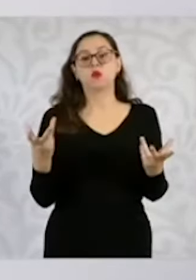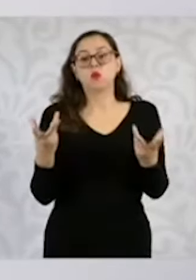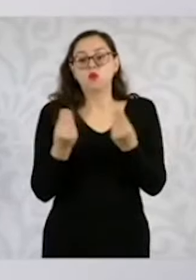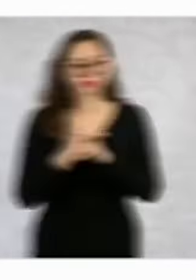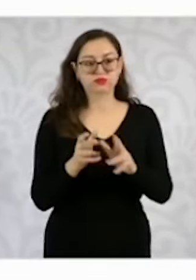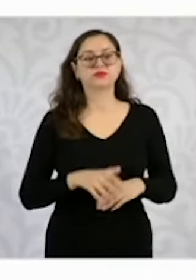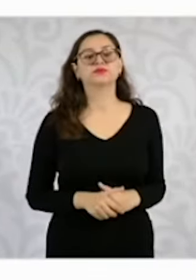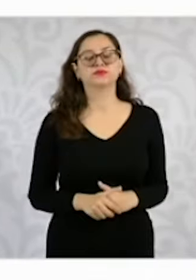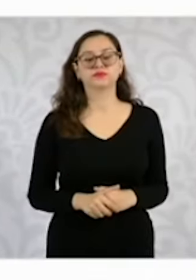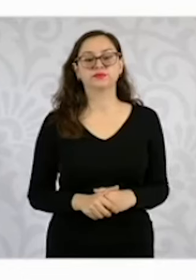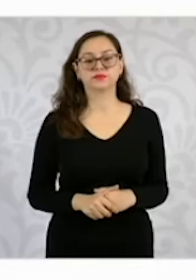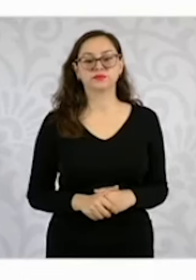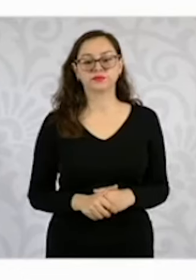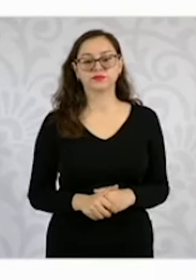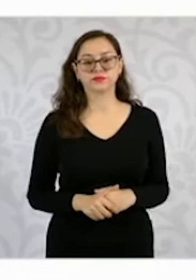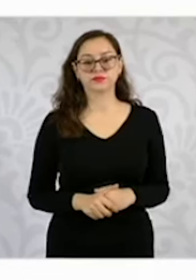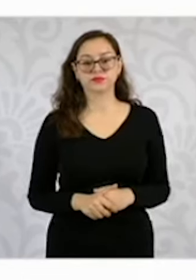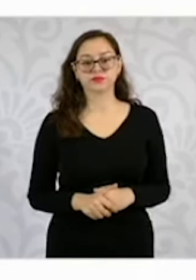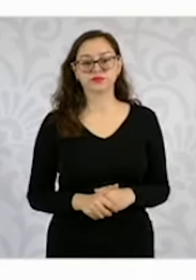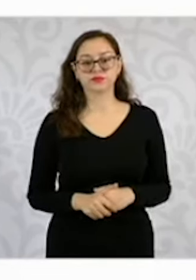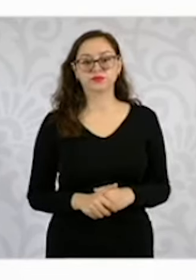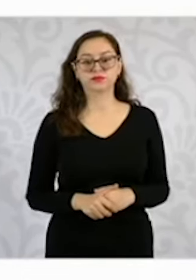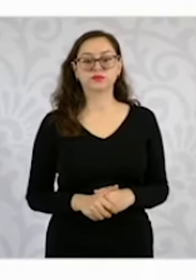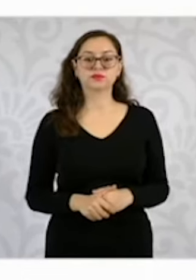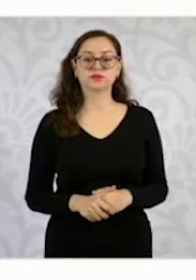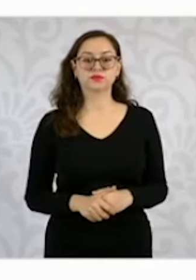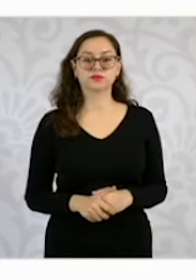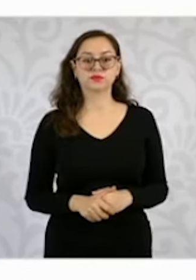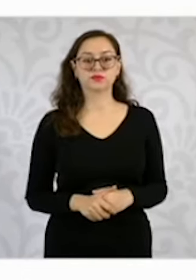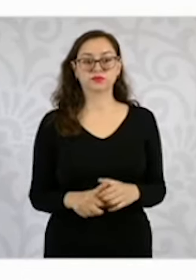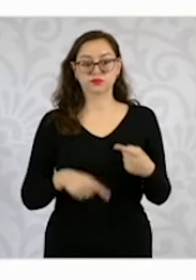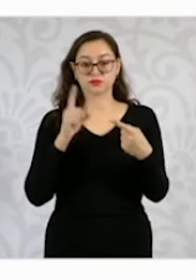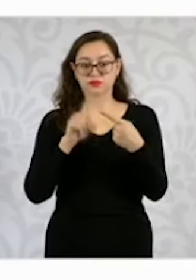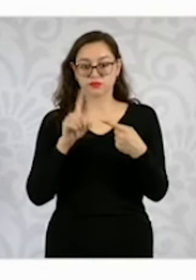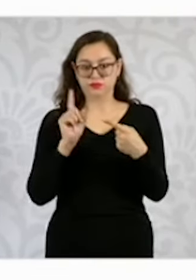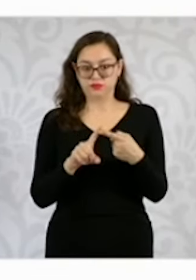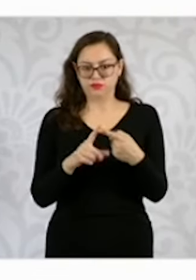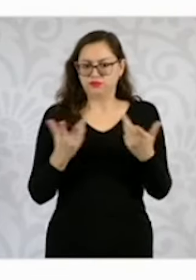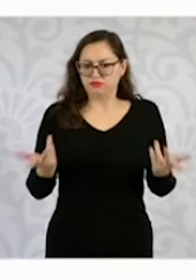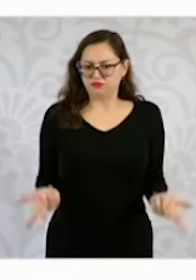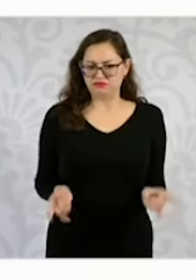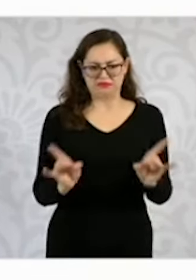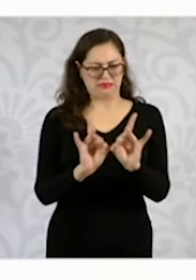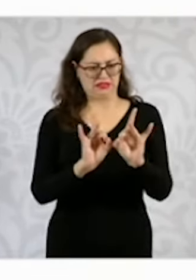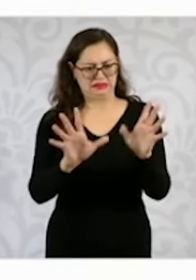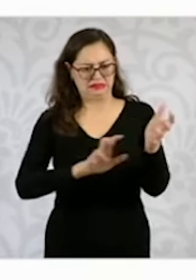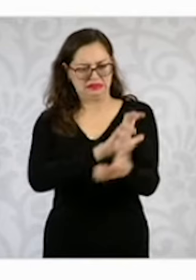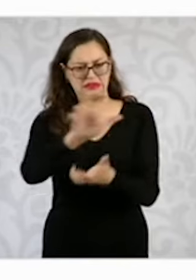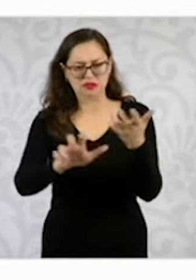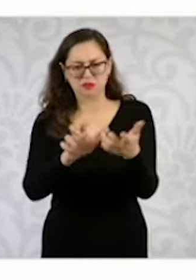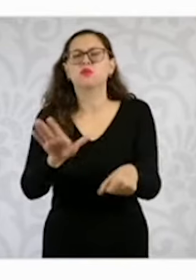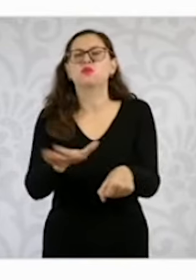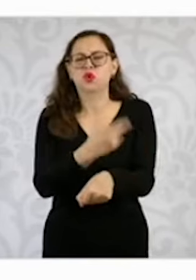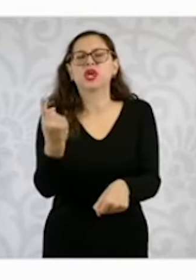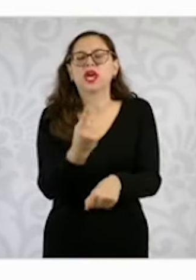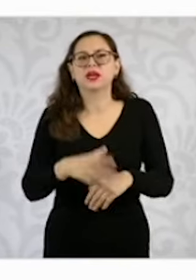principales. Atención a las causas, consolidación de la Guardia Nacional, fortalecimiento de la inteligencia y la investigación, consolidación del Gabinete